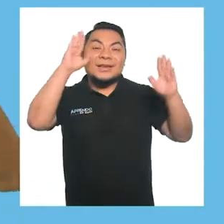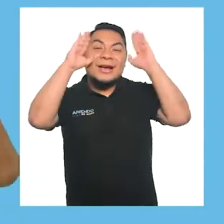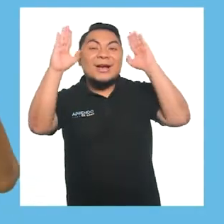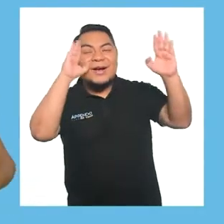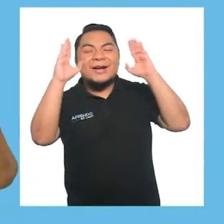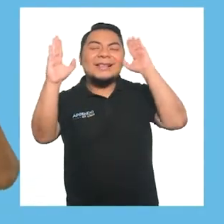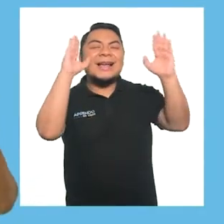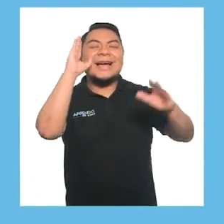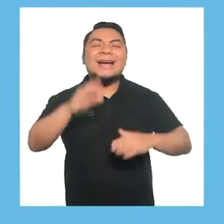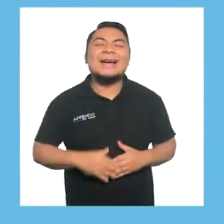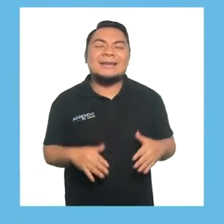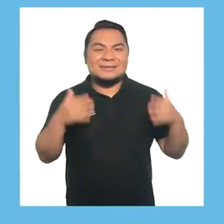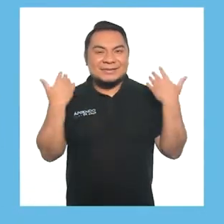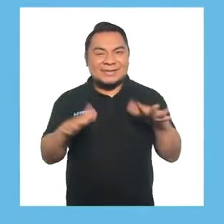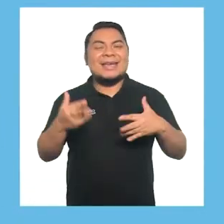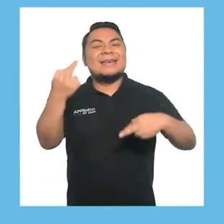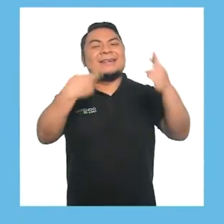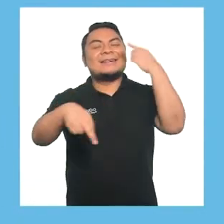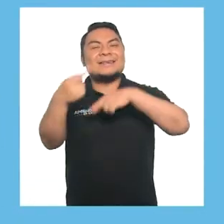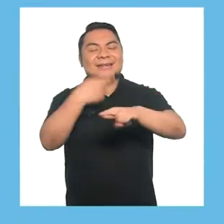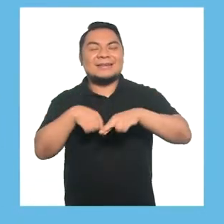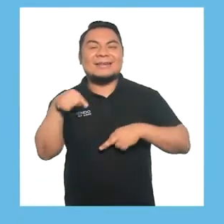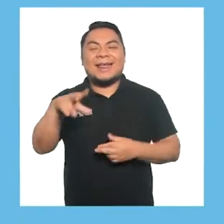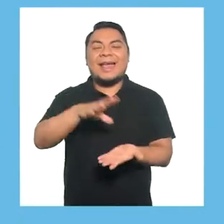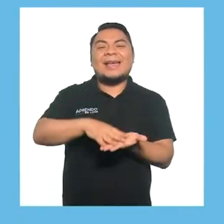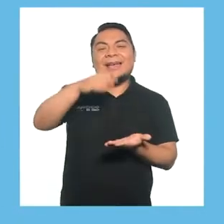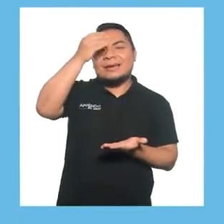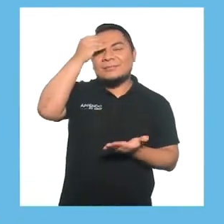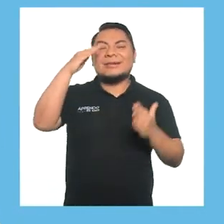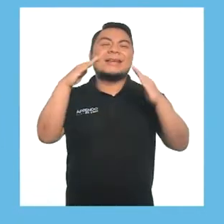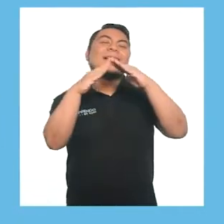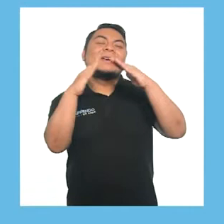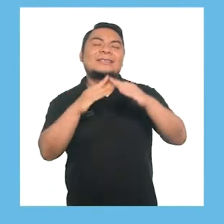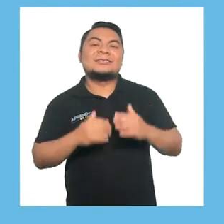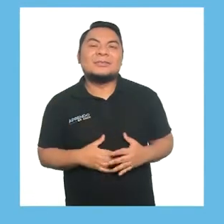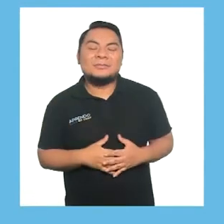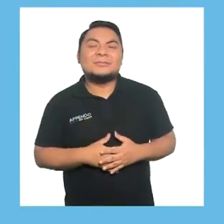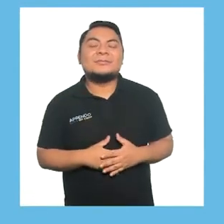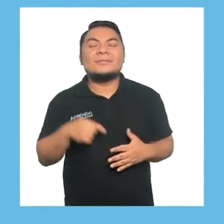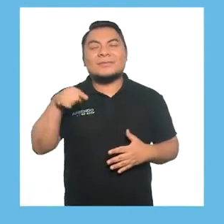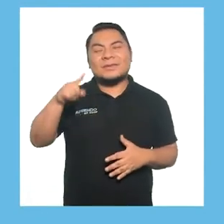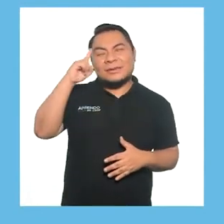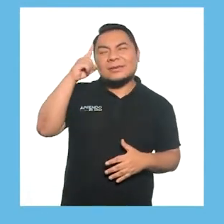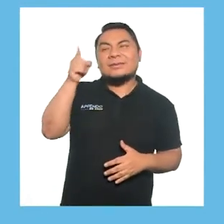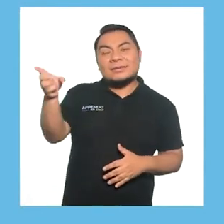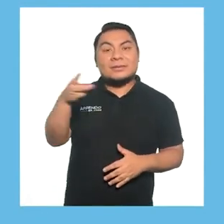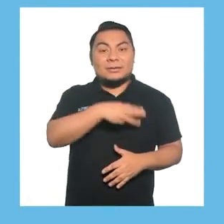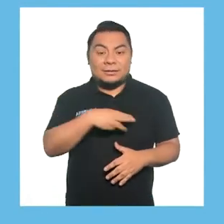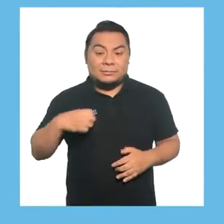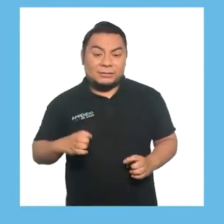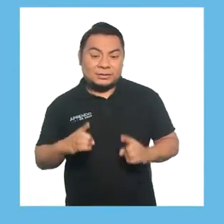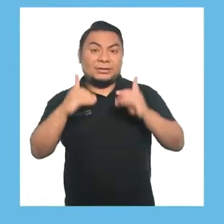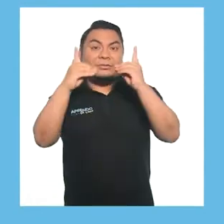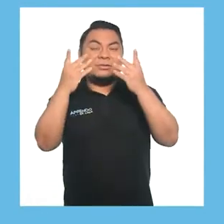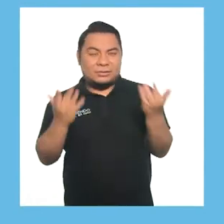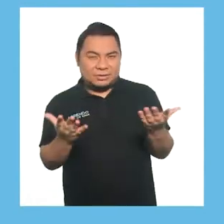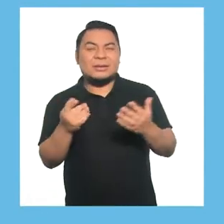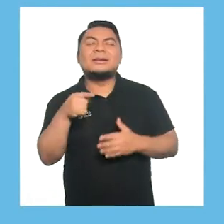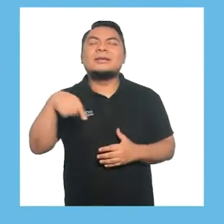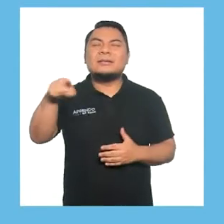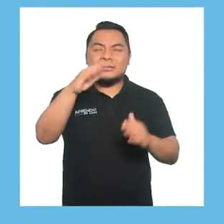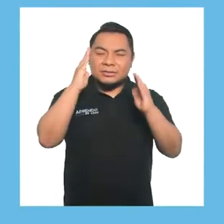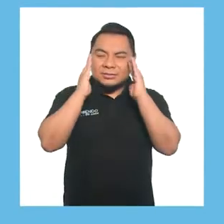¡Hola, hola! Ya estamos de regreso en Aprendo en Casa, una iniciativa del Ministerio de